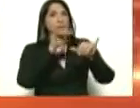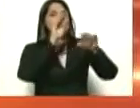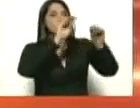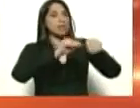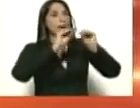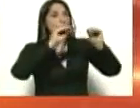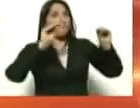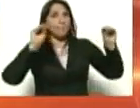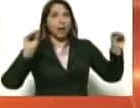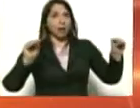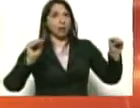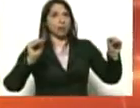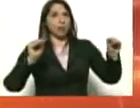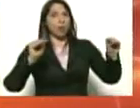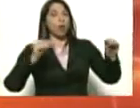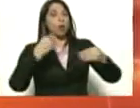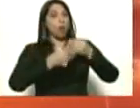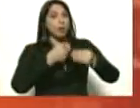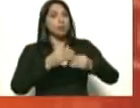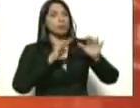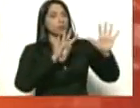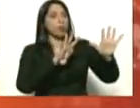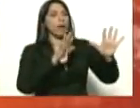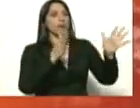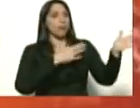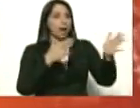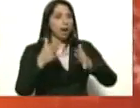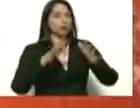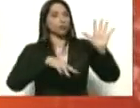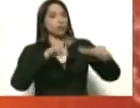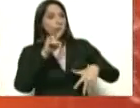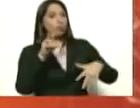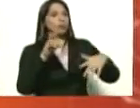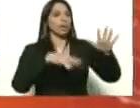hizo el 12 de marzo, el 14, el 16,